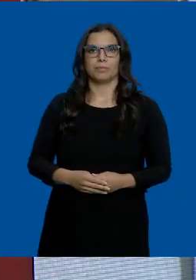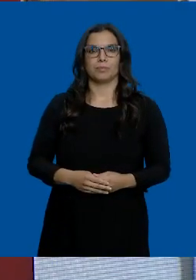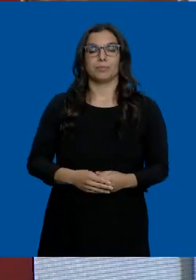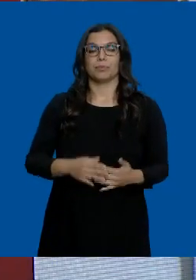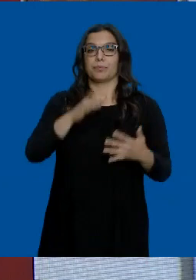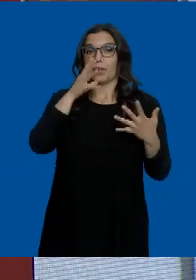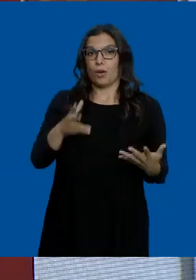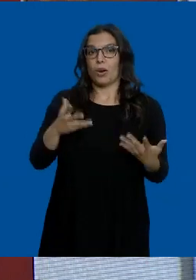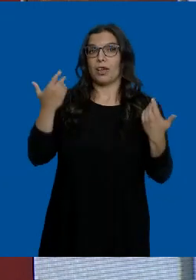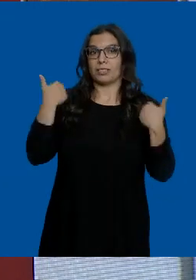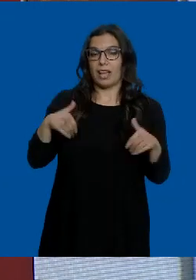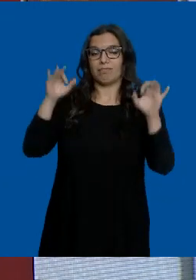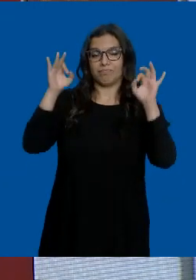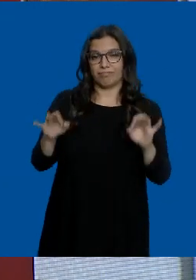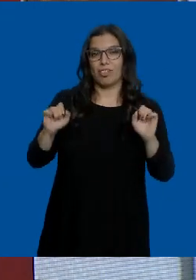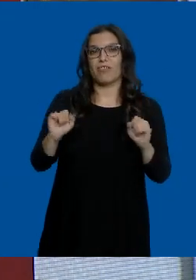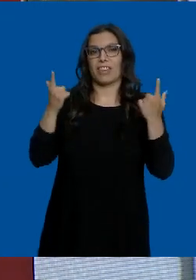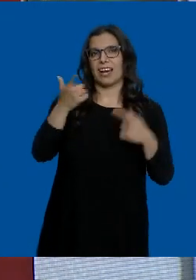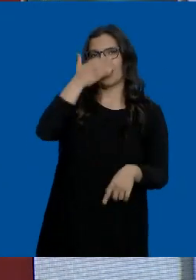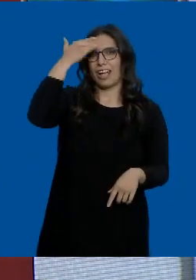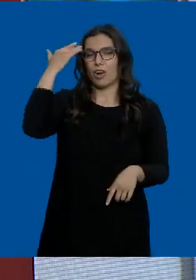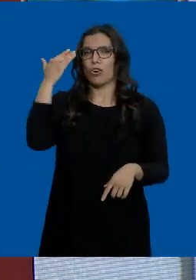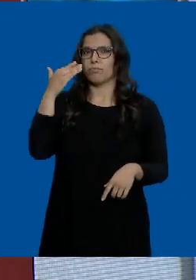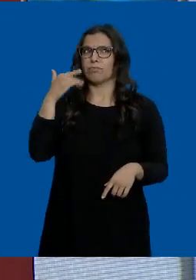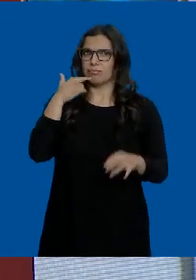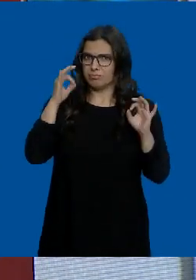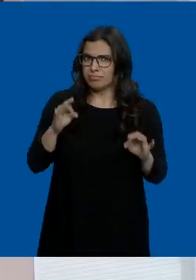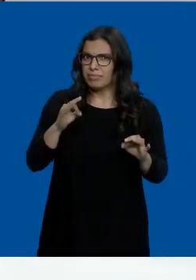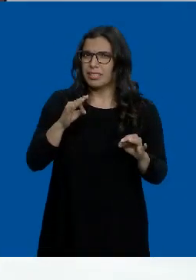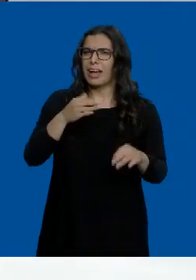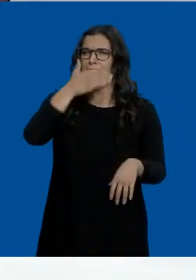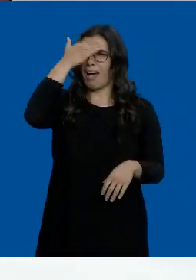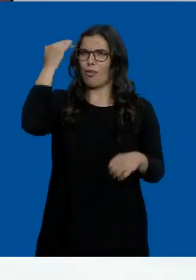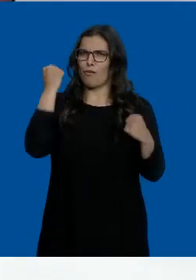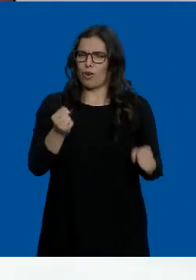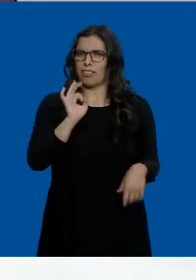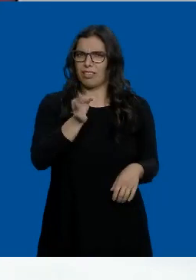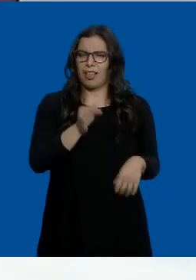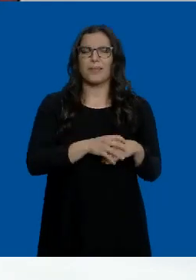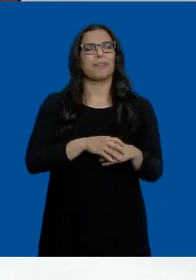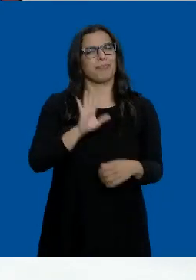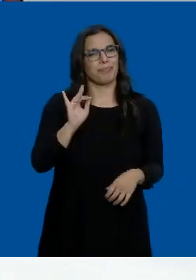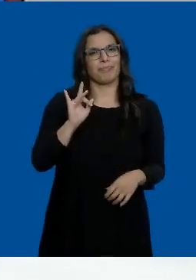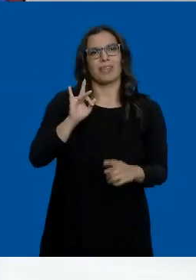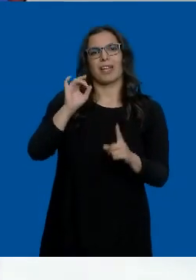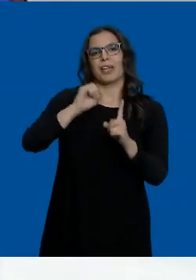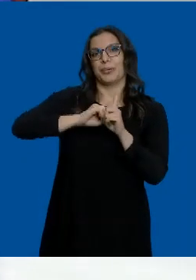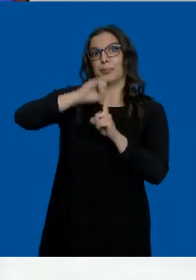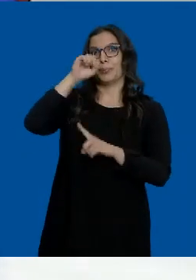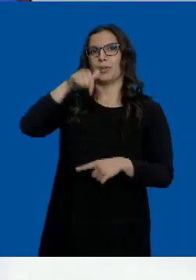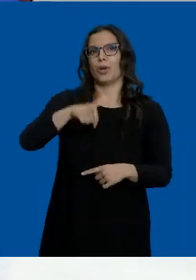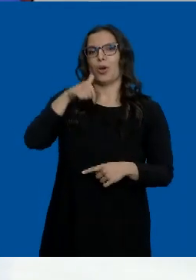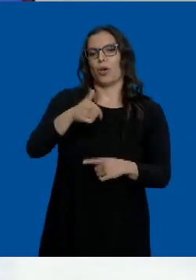Y a partir de ahora ya sí vamos a tener calor. Podemos decir también, Francisco, que mucho calor. Sí, las temperaturas van a ser las grandes